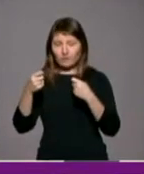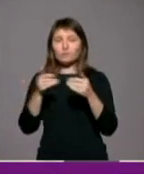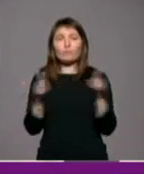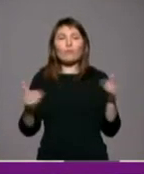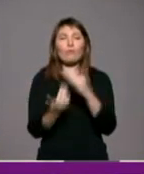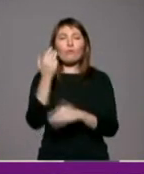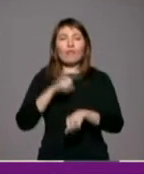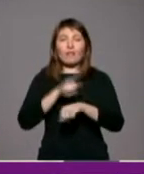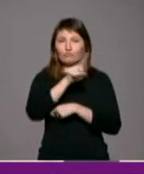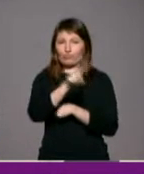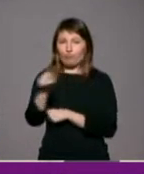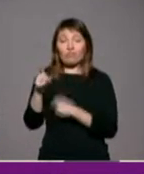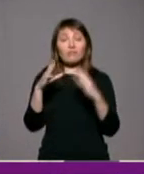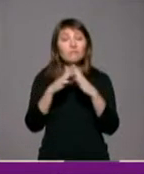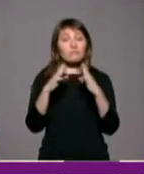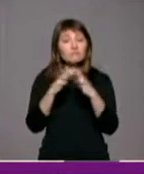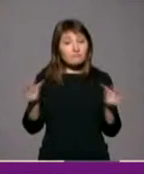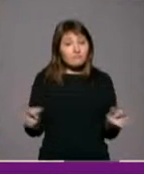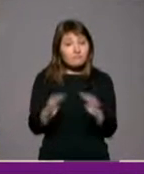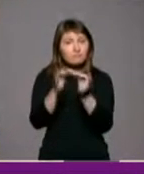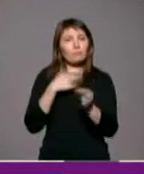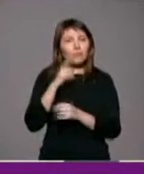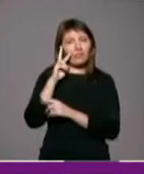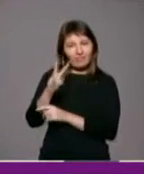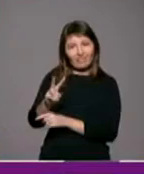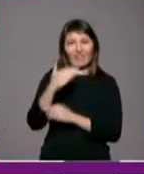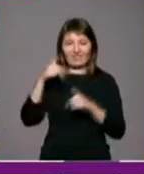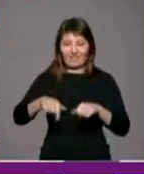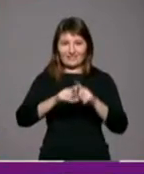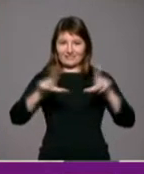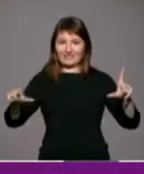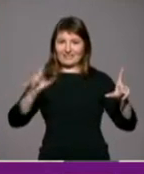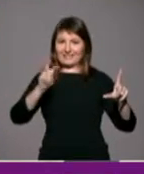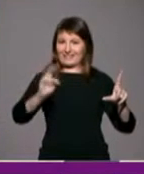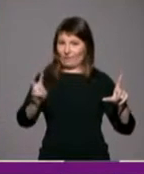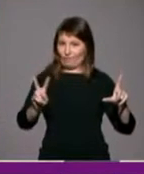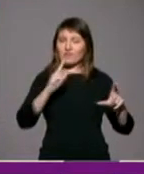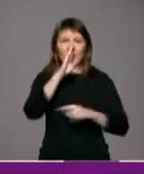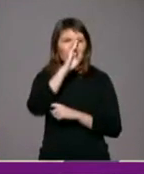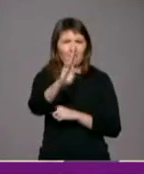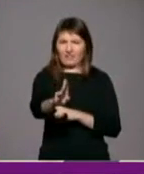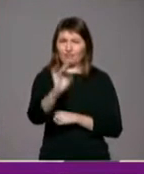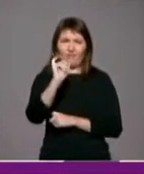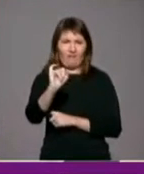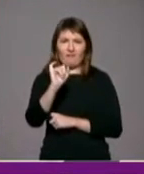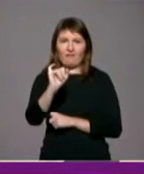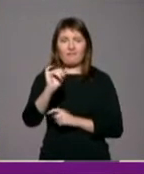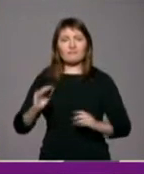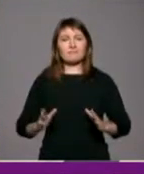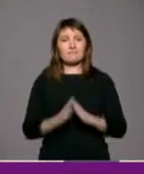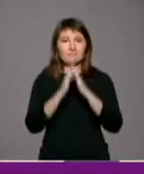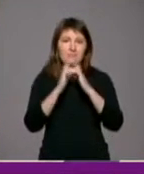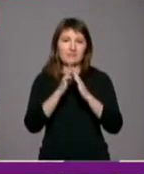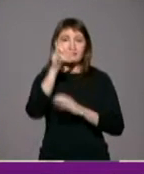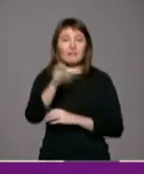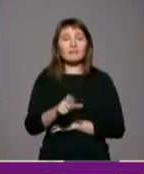las 11 de la mañana. Una ceremonia que podrán ustedes seguir a través de esta casa, 13 Televisión, que les ofrecerá en directo la beatificación de los padres José,